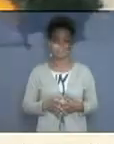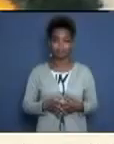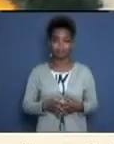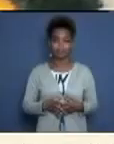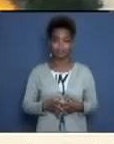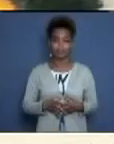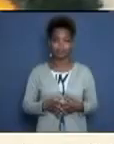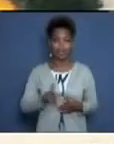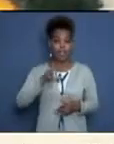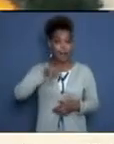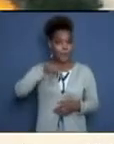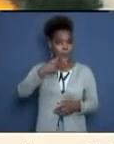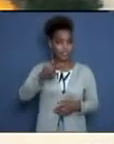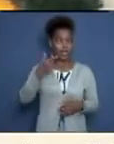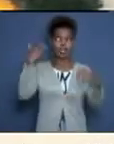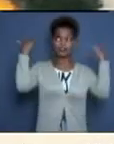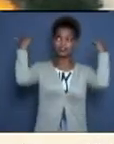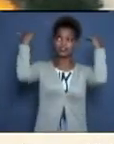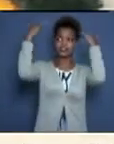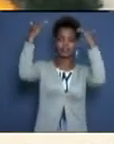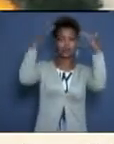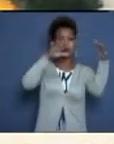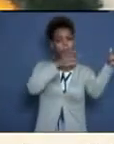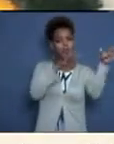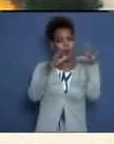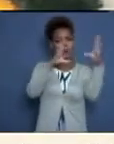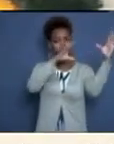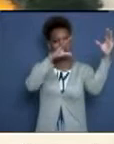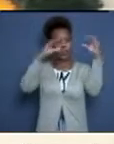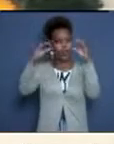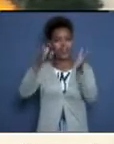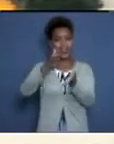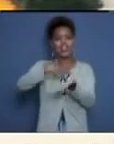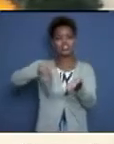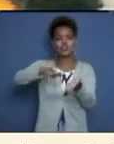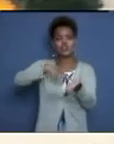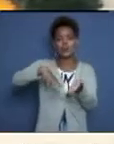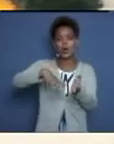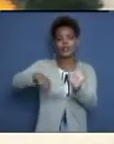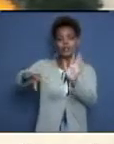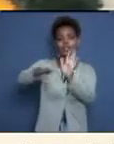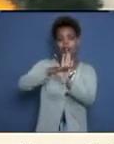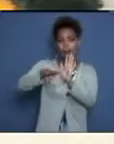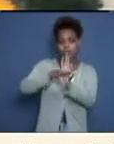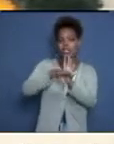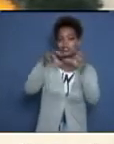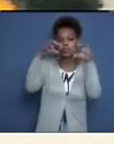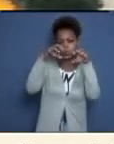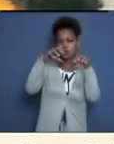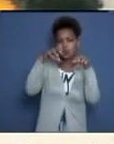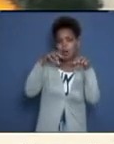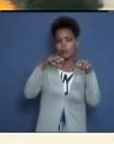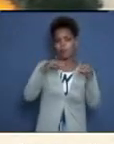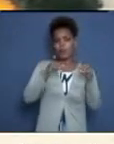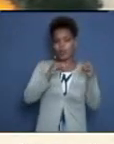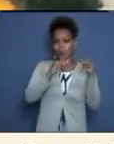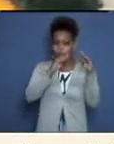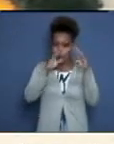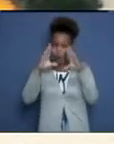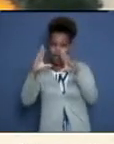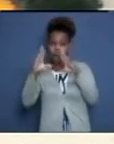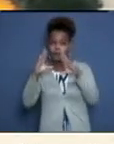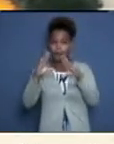Para mañana, cielo parcialmente nublado para la zona costera con chubascos ocasionales en la madrugada y la mañana. En el resto del